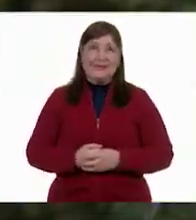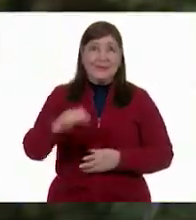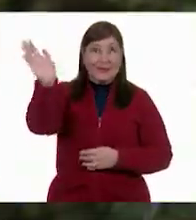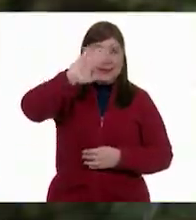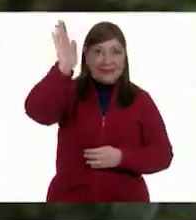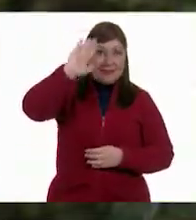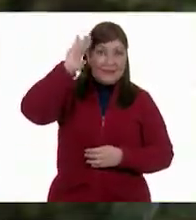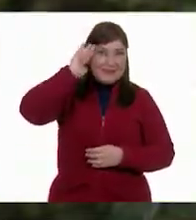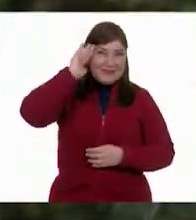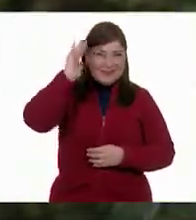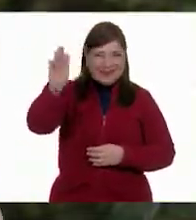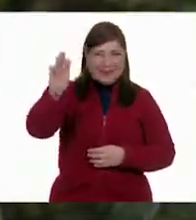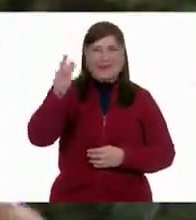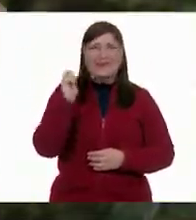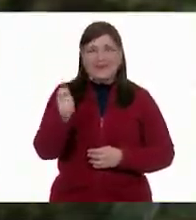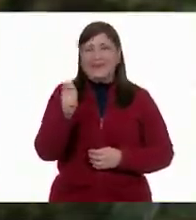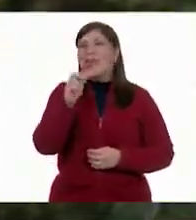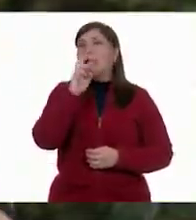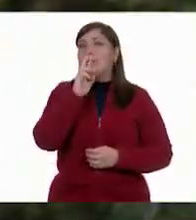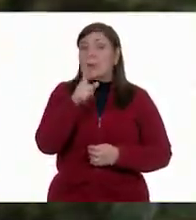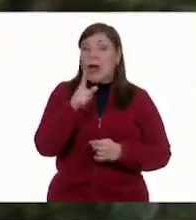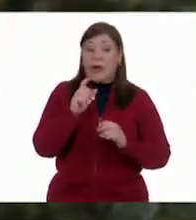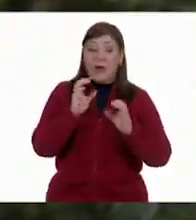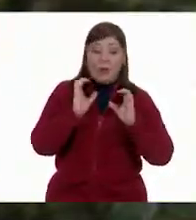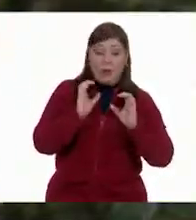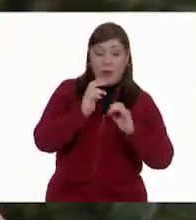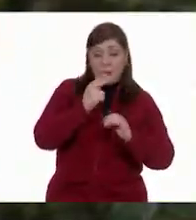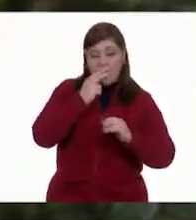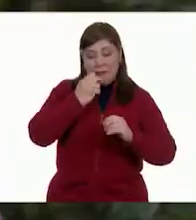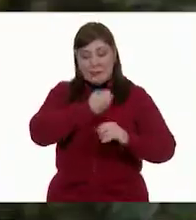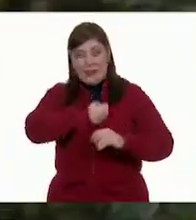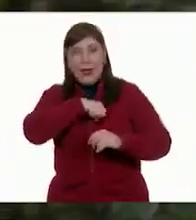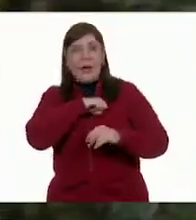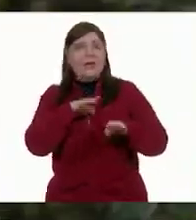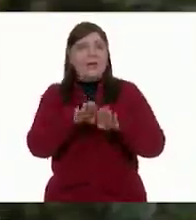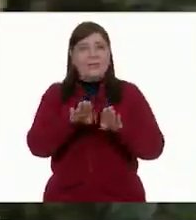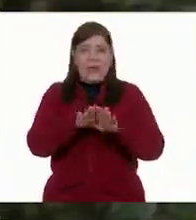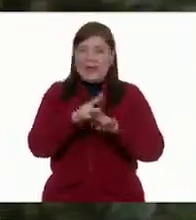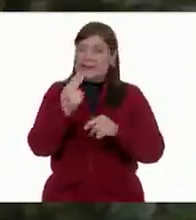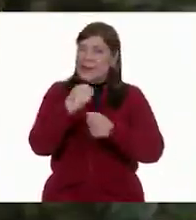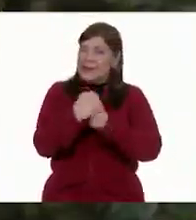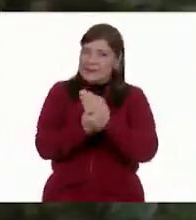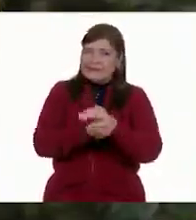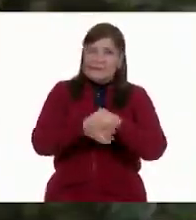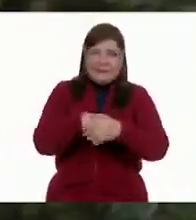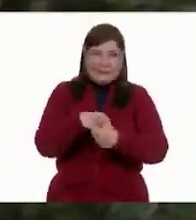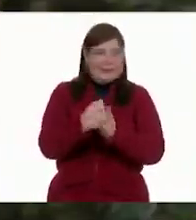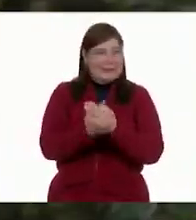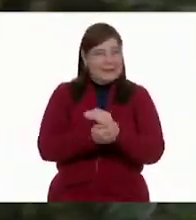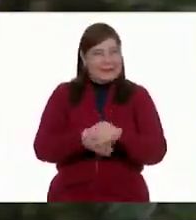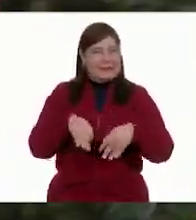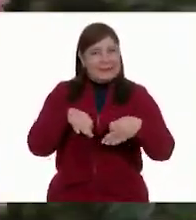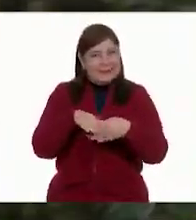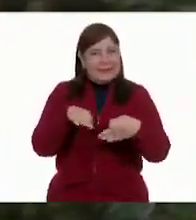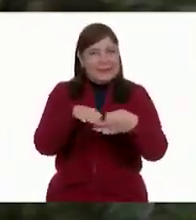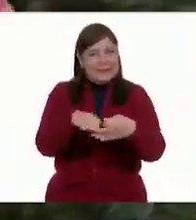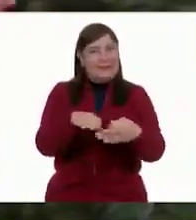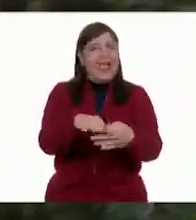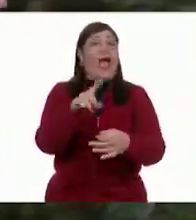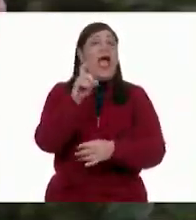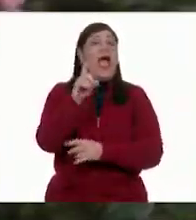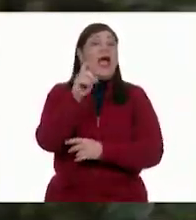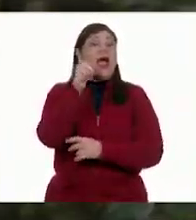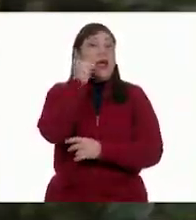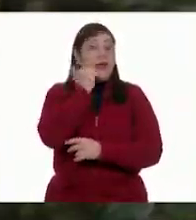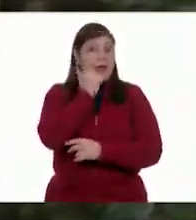¡Hola! La mejor forma de cuidarnos es lavarnos las manos frecuentemente con